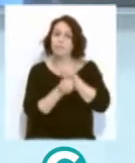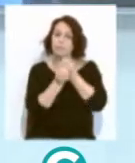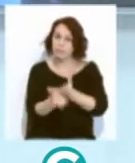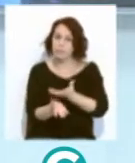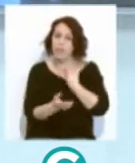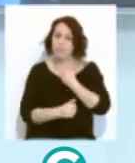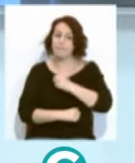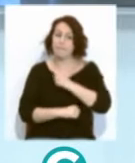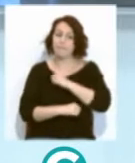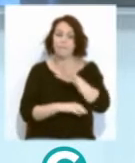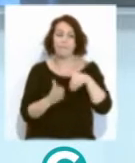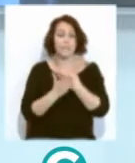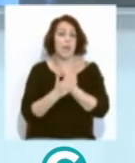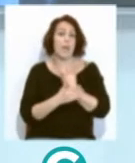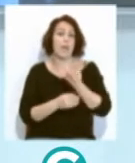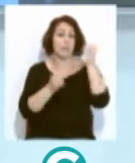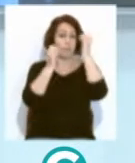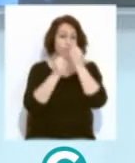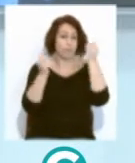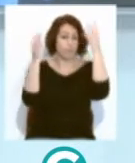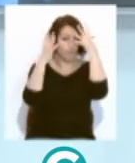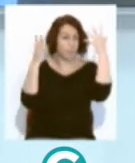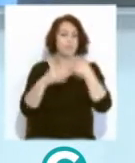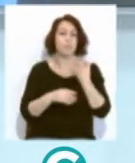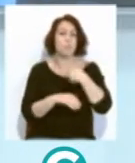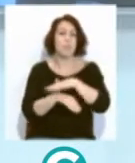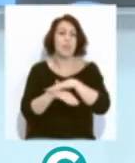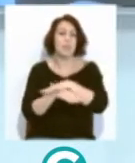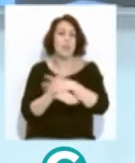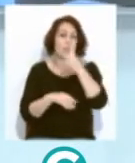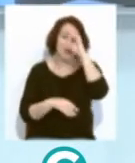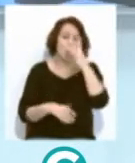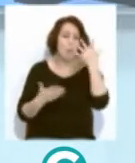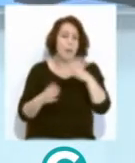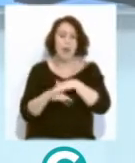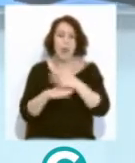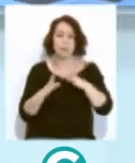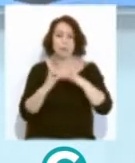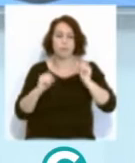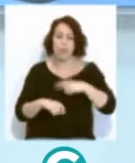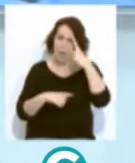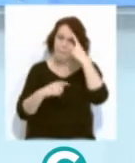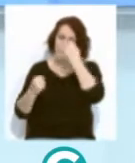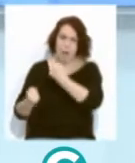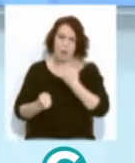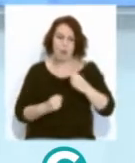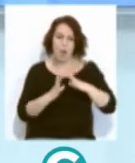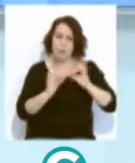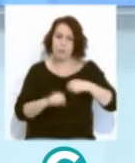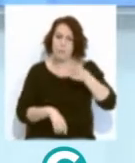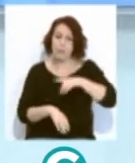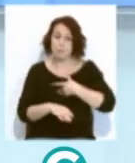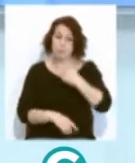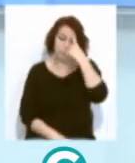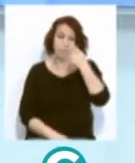que están esperando al planteamiento concreto del Ministerio para que se consensue con los expertos. Además ha recordado que la